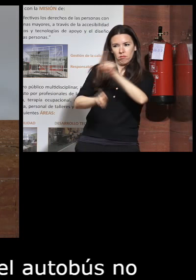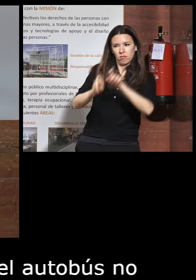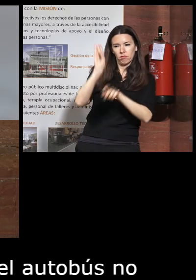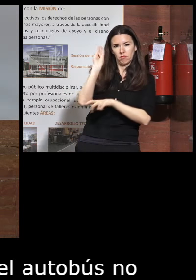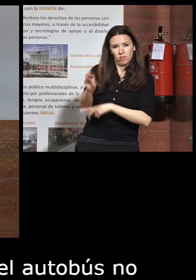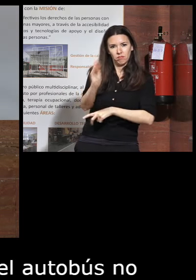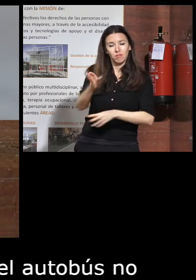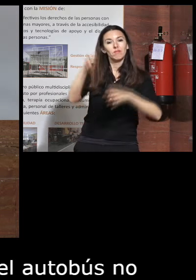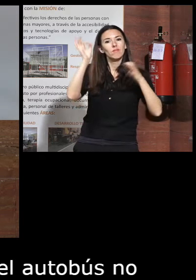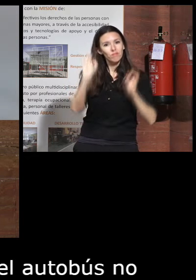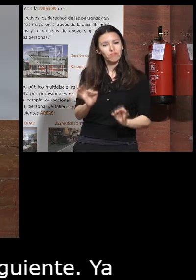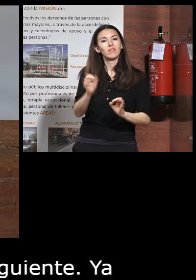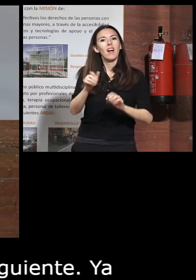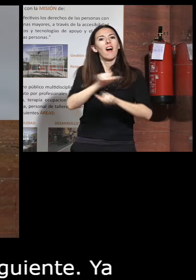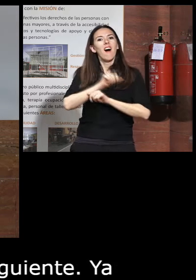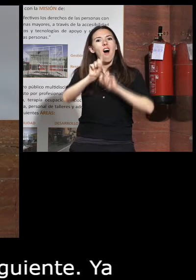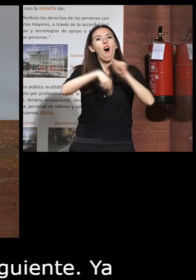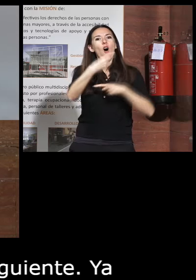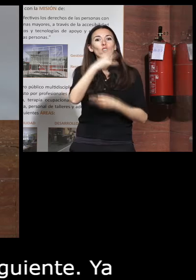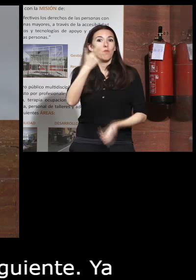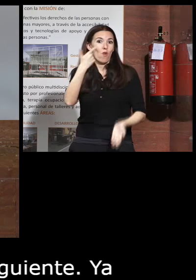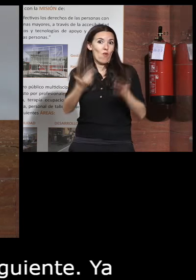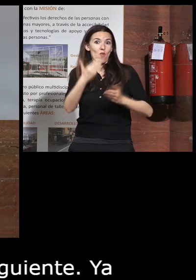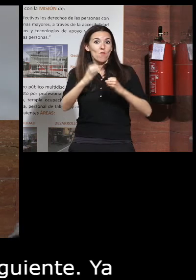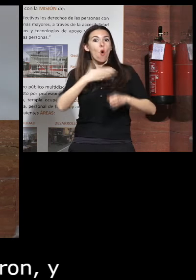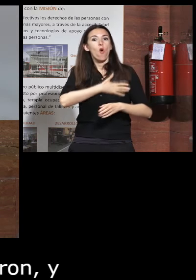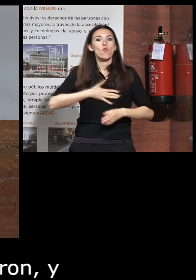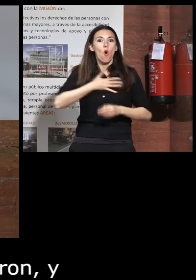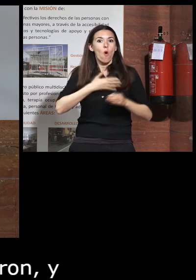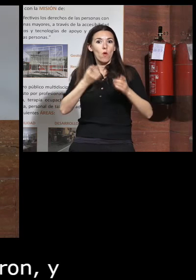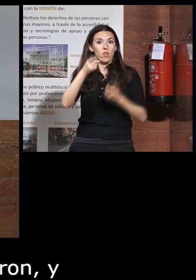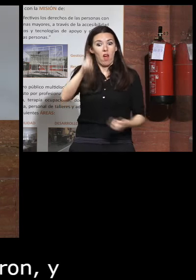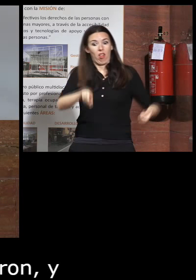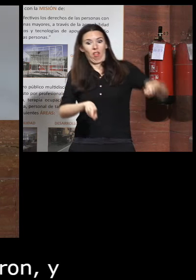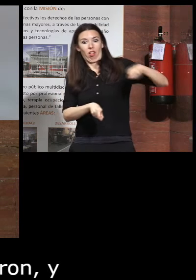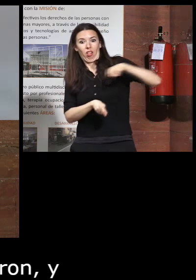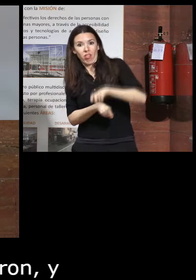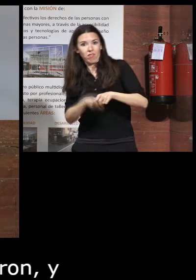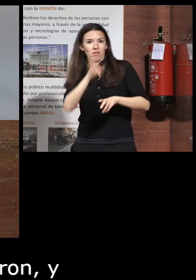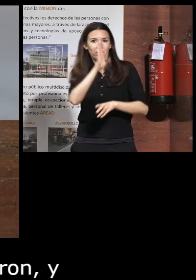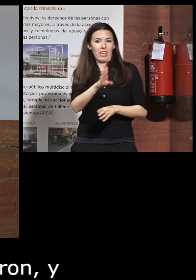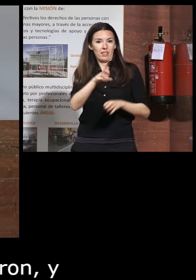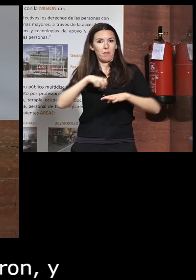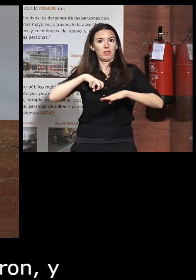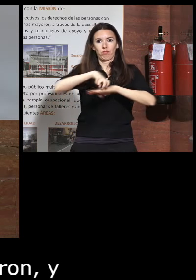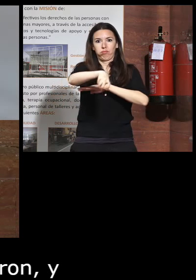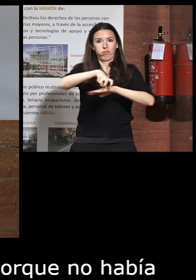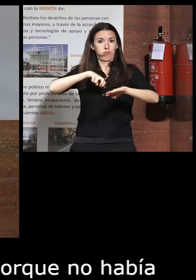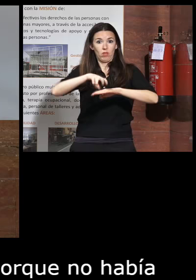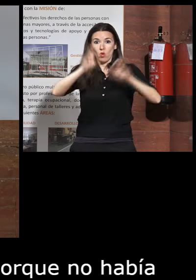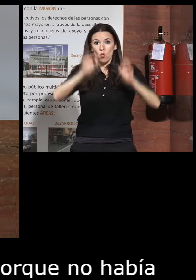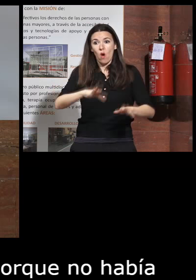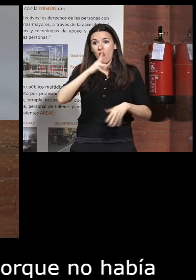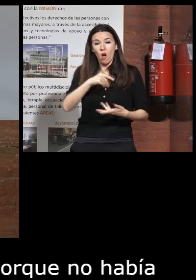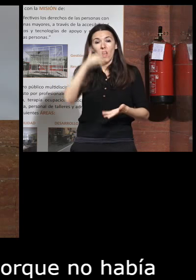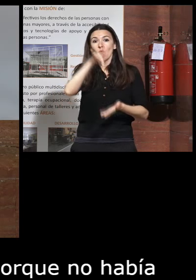y efectivamente esperaban al siguiente porque no había comparación con la comodidad de poder entrar directamente como ya es ahora porque ahora